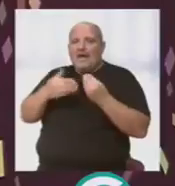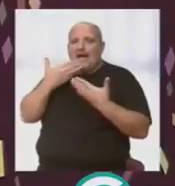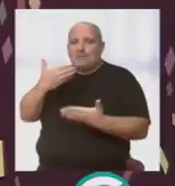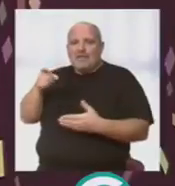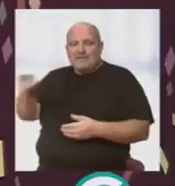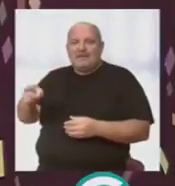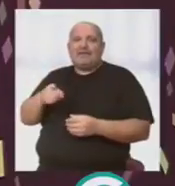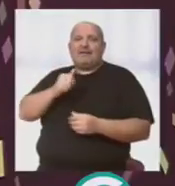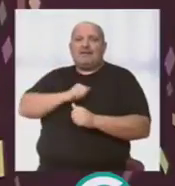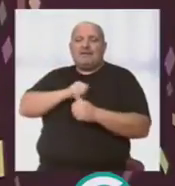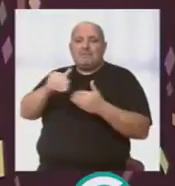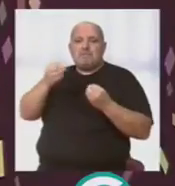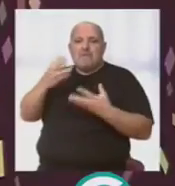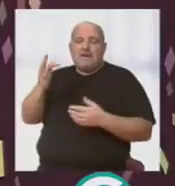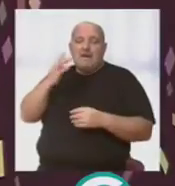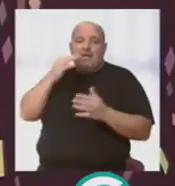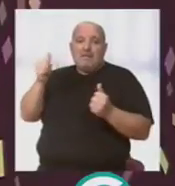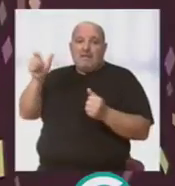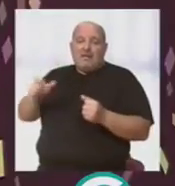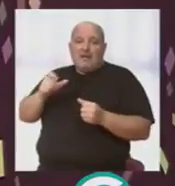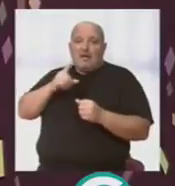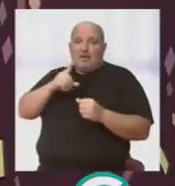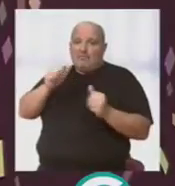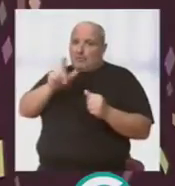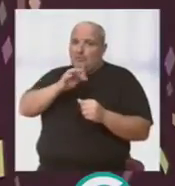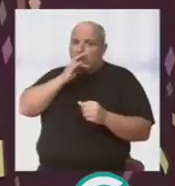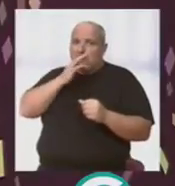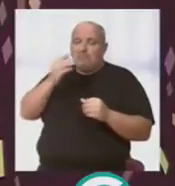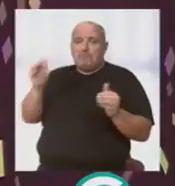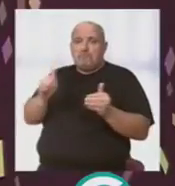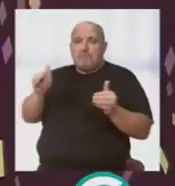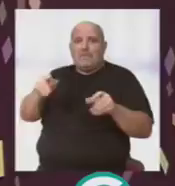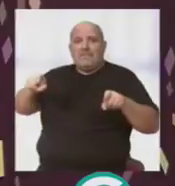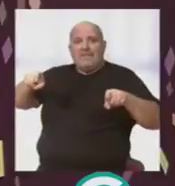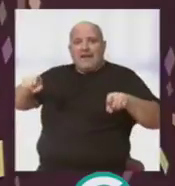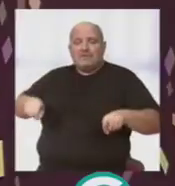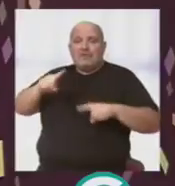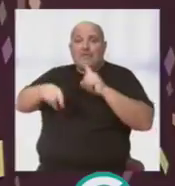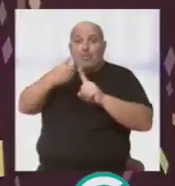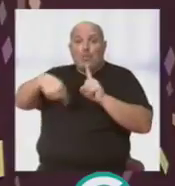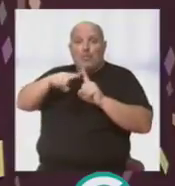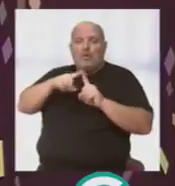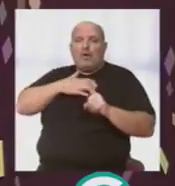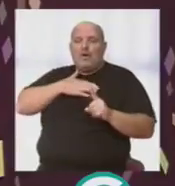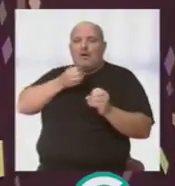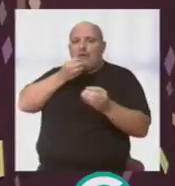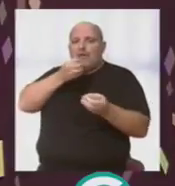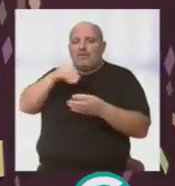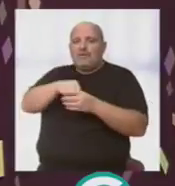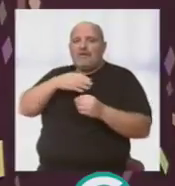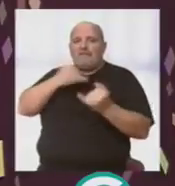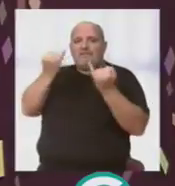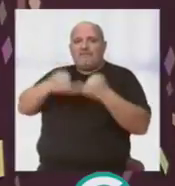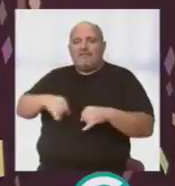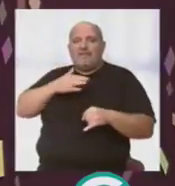Muchísimas gracias, que vaya todo bien. Despedimos a José Luis, pero no a ustedes. Tomamos un pequeño descanso y a la vuelta la crónica, por ejemplo, del